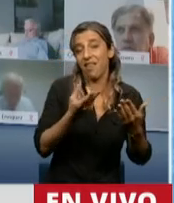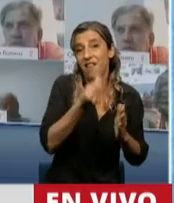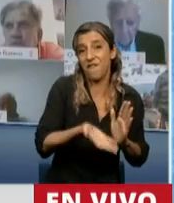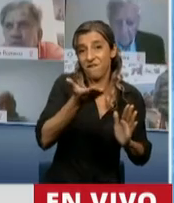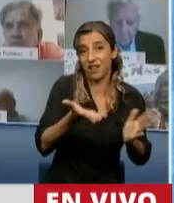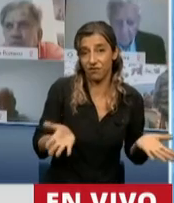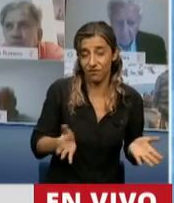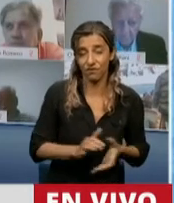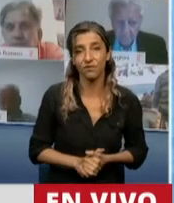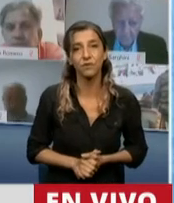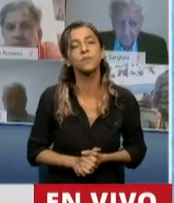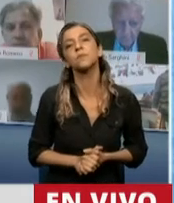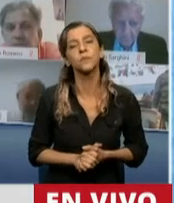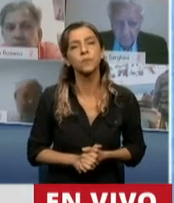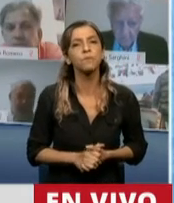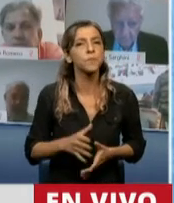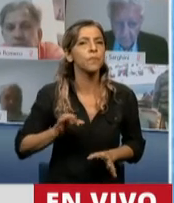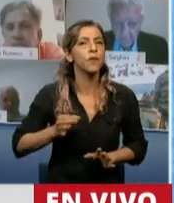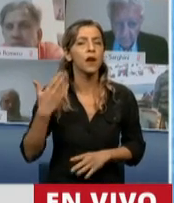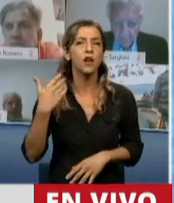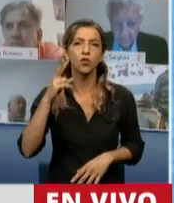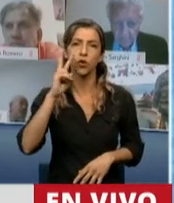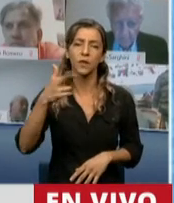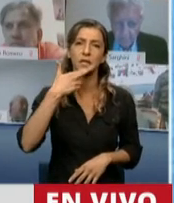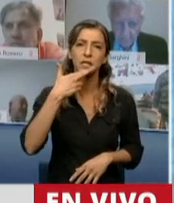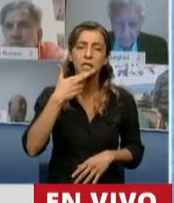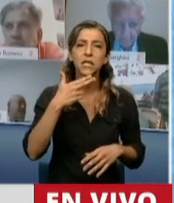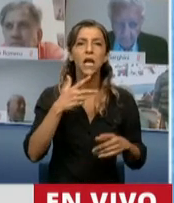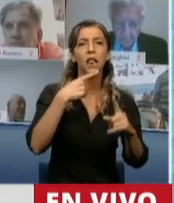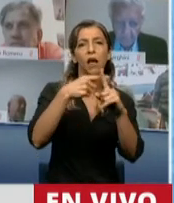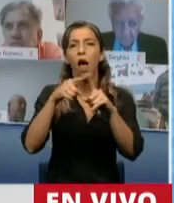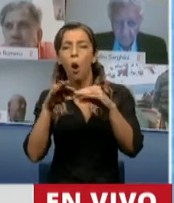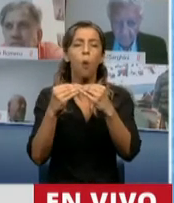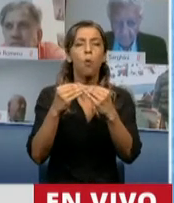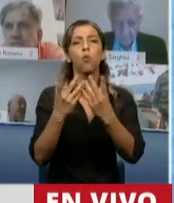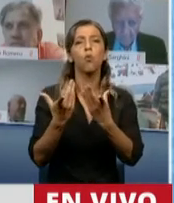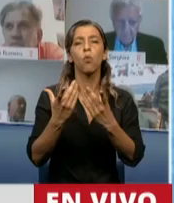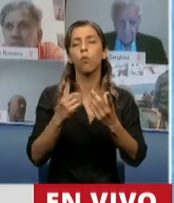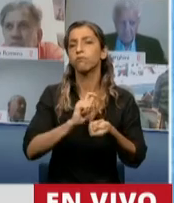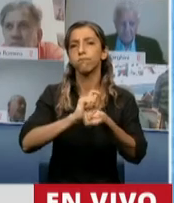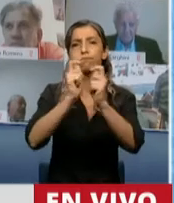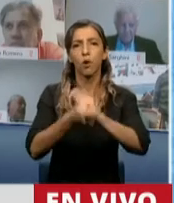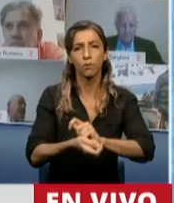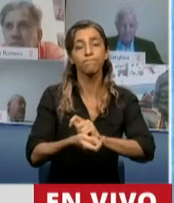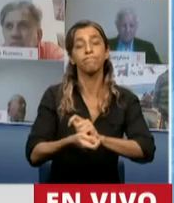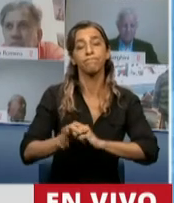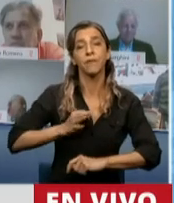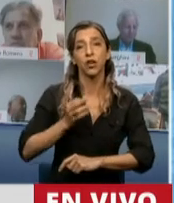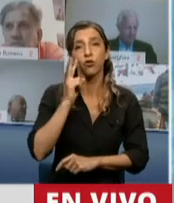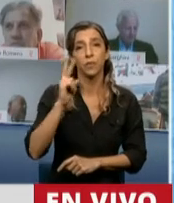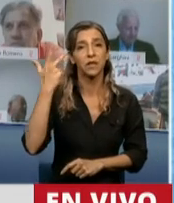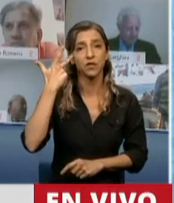Para no polarizar, en 2017 se cambió la fórmula y las consecuencias en que en 2018 y 2019